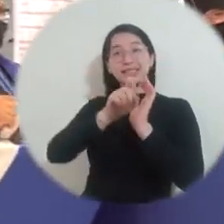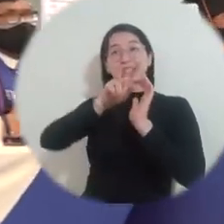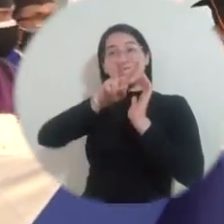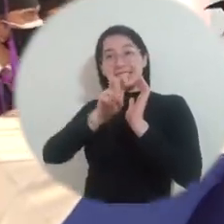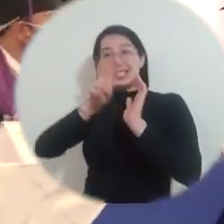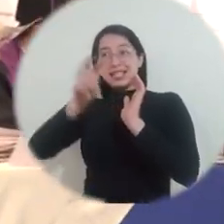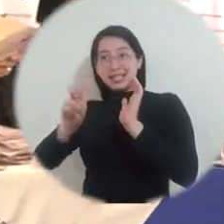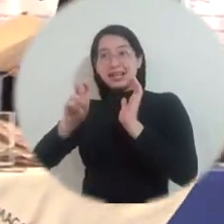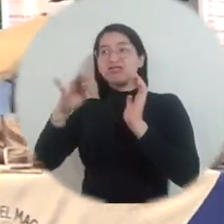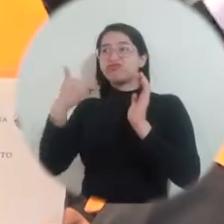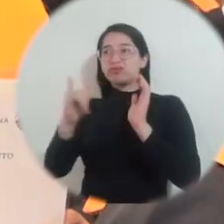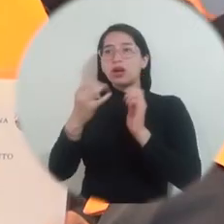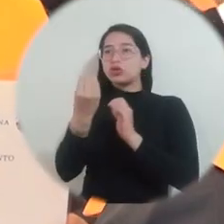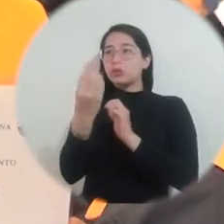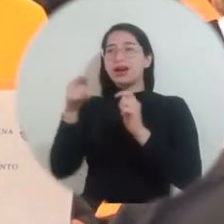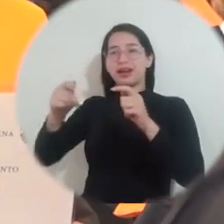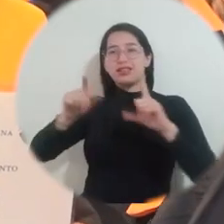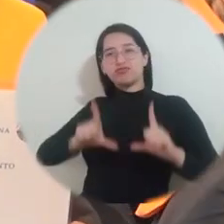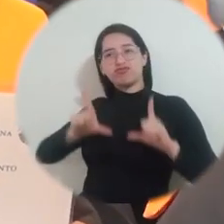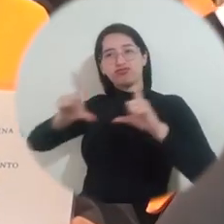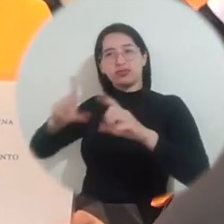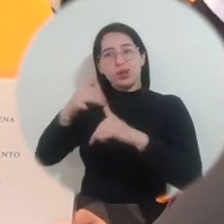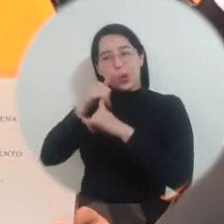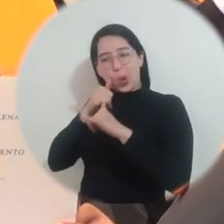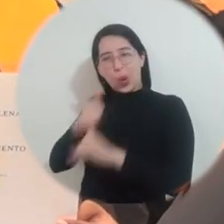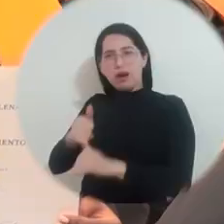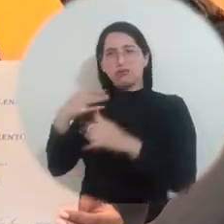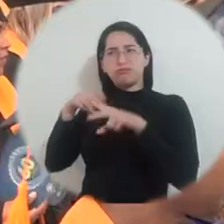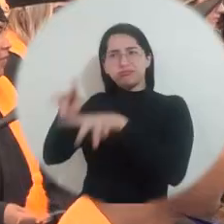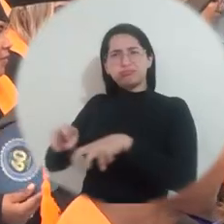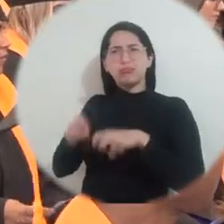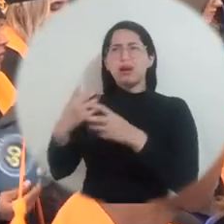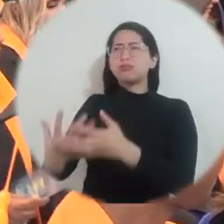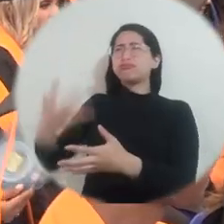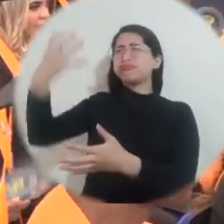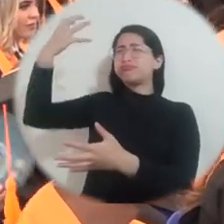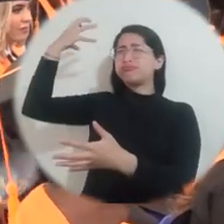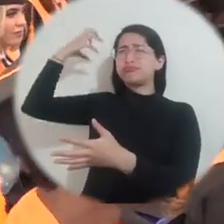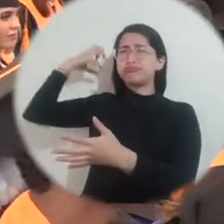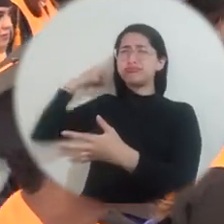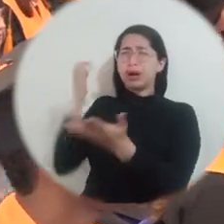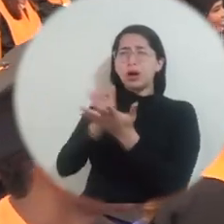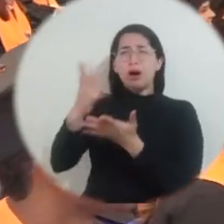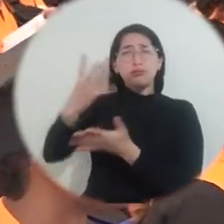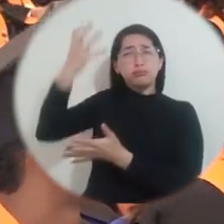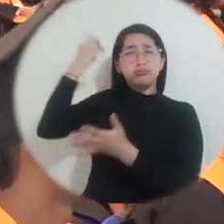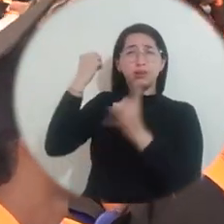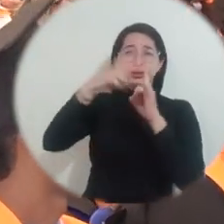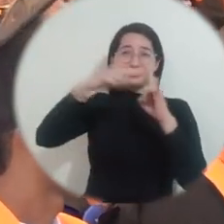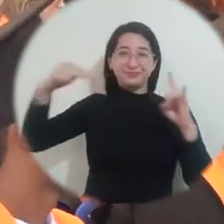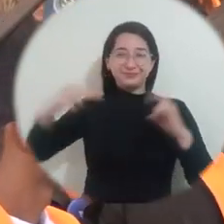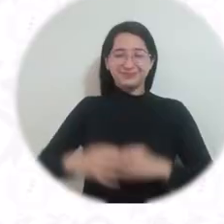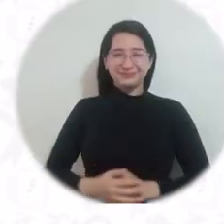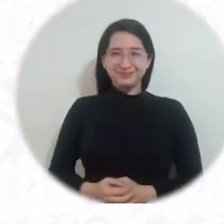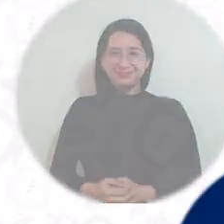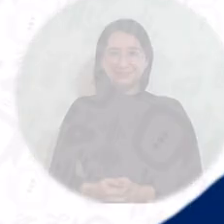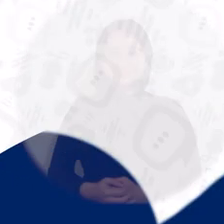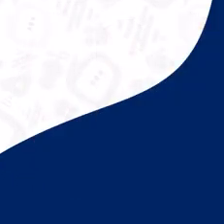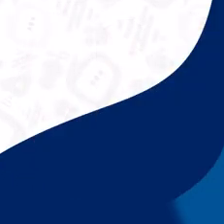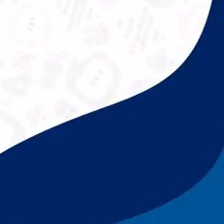1677 de Ingeniería Agronómica, el programa más antiguo de la historia de la Universidad del Magdalena.